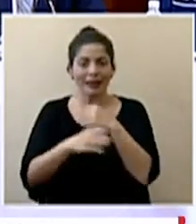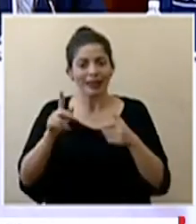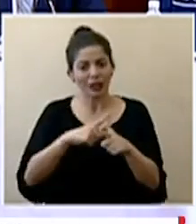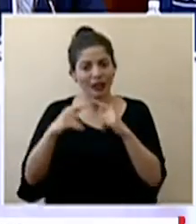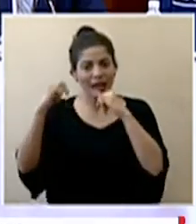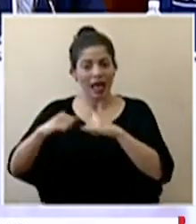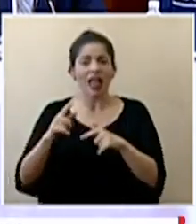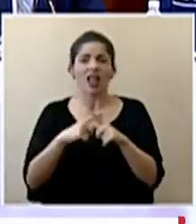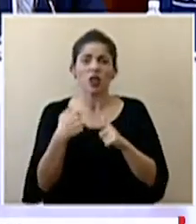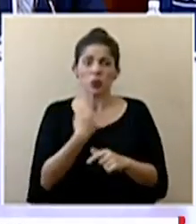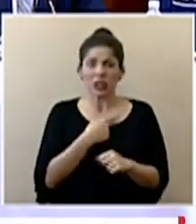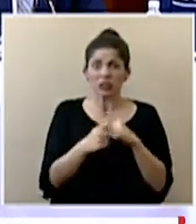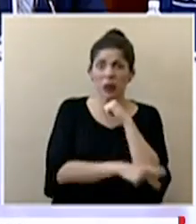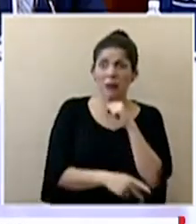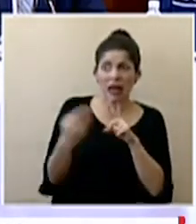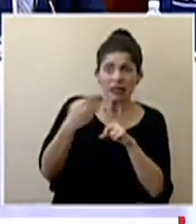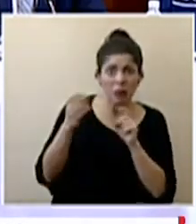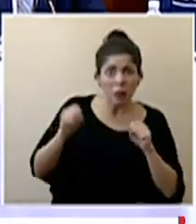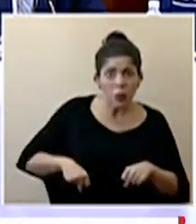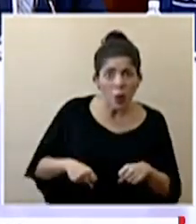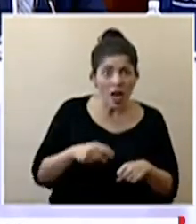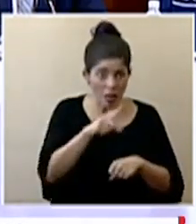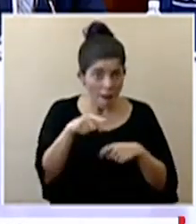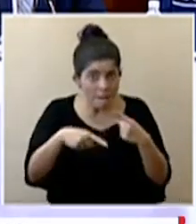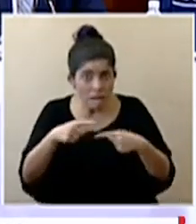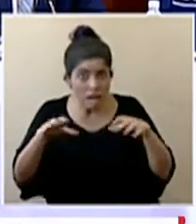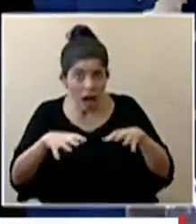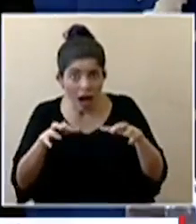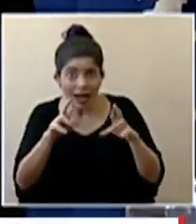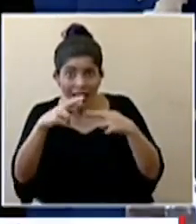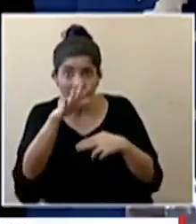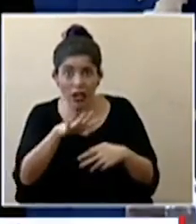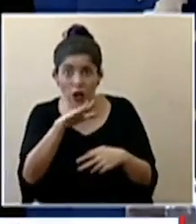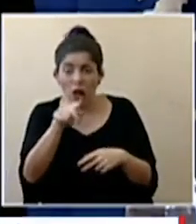afectar esto al país? y si se ha hablado de tomar acciones a nivel regional